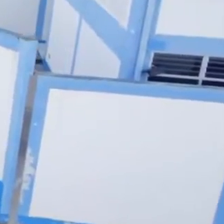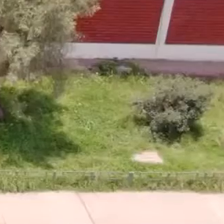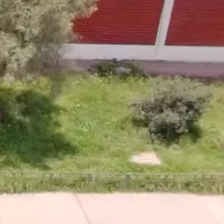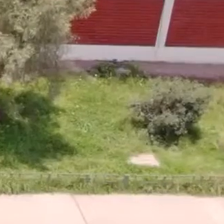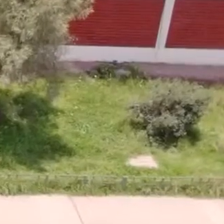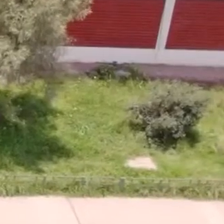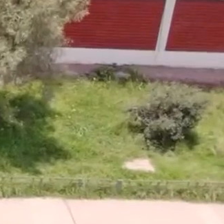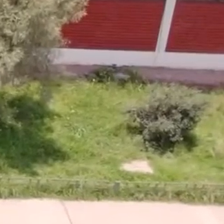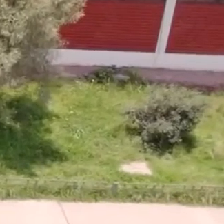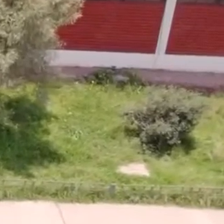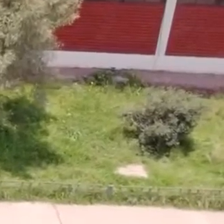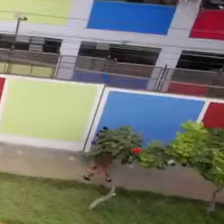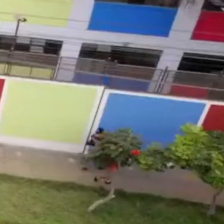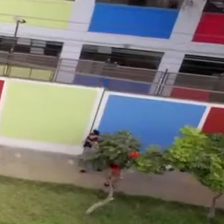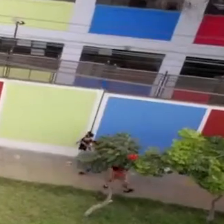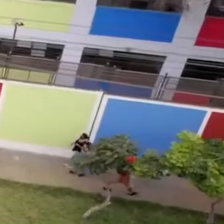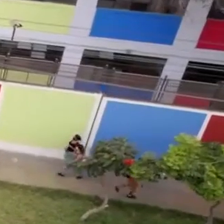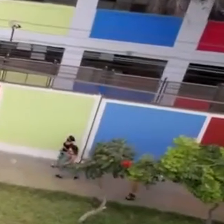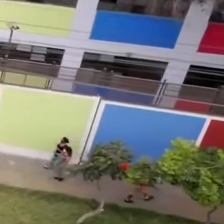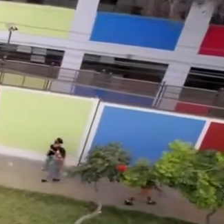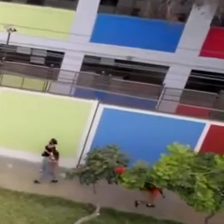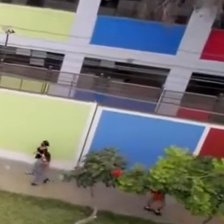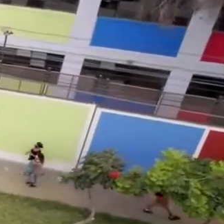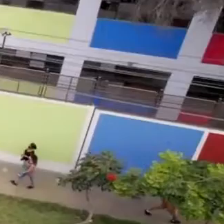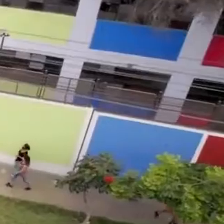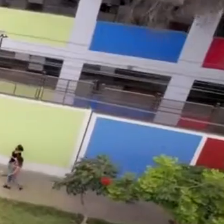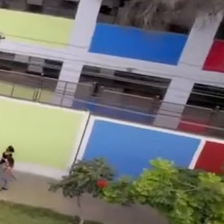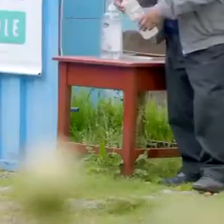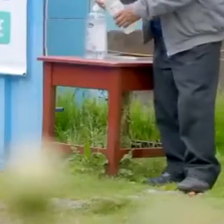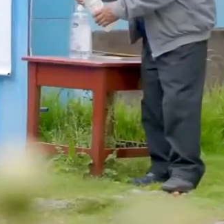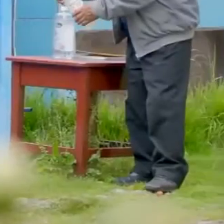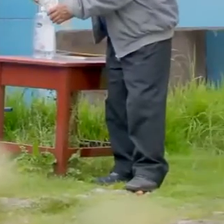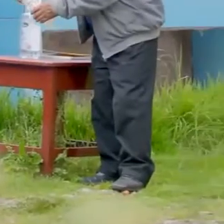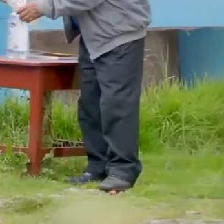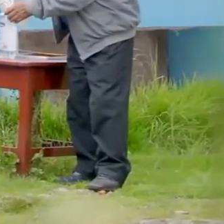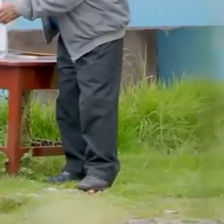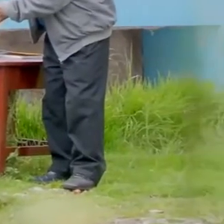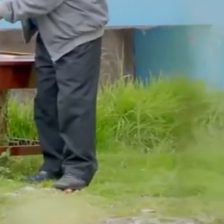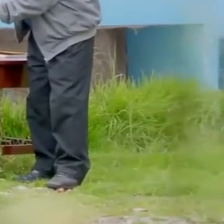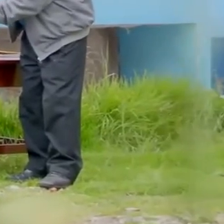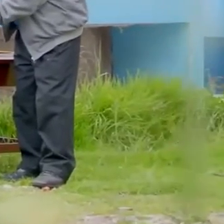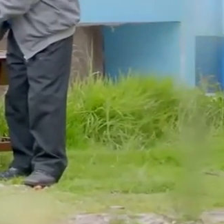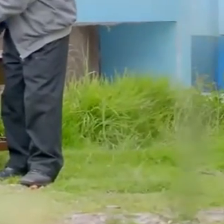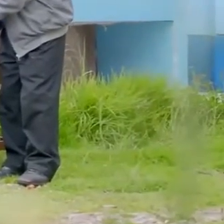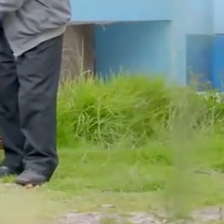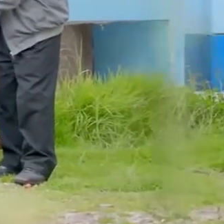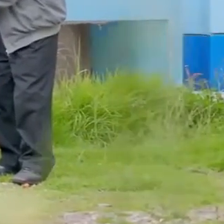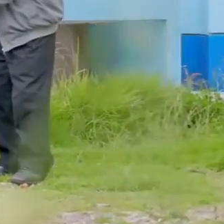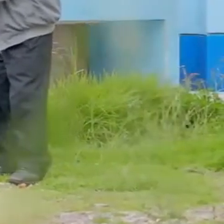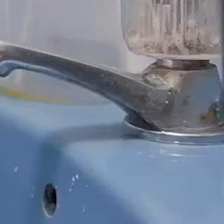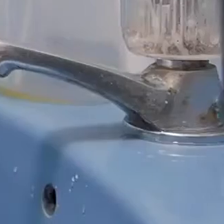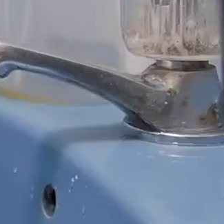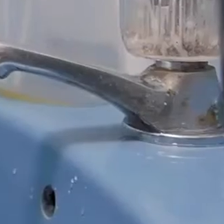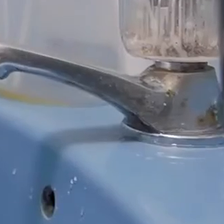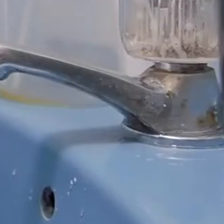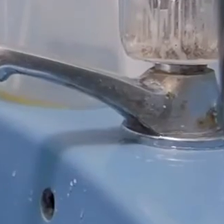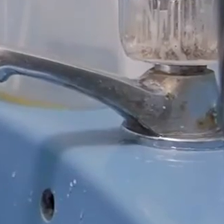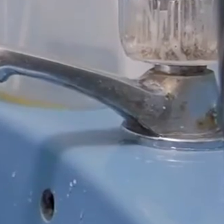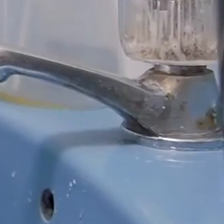Estamos muy cerca de volver a las aulas y para eso es muy importante seguir cuidándonos entre todas y todos.